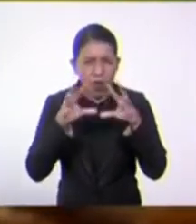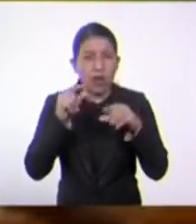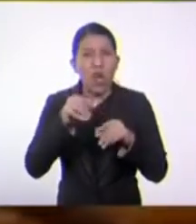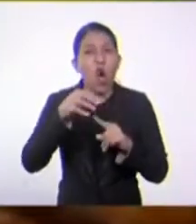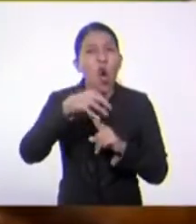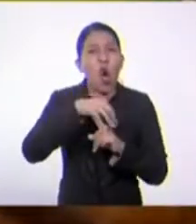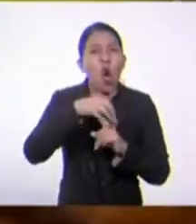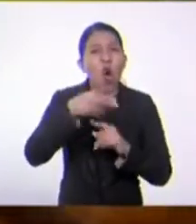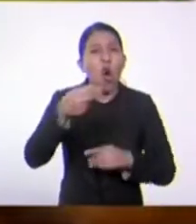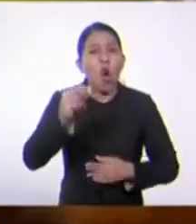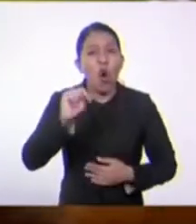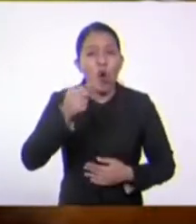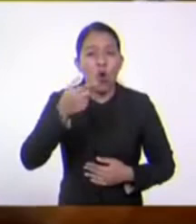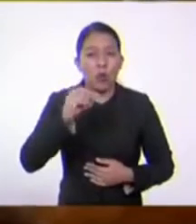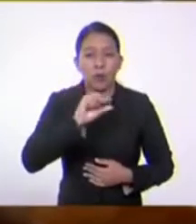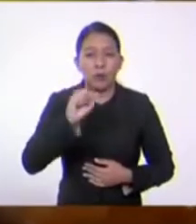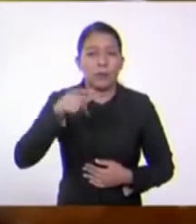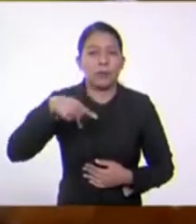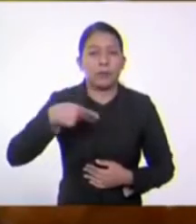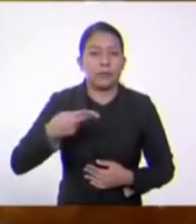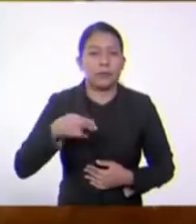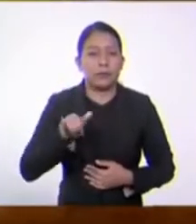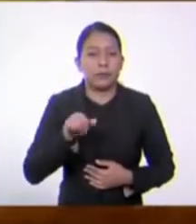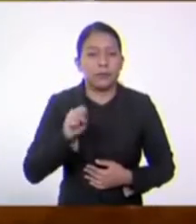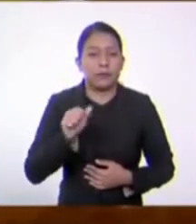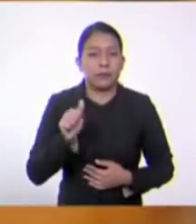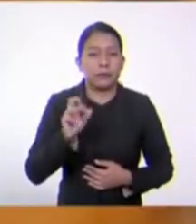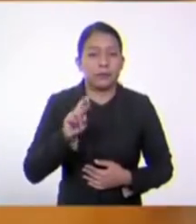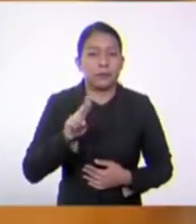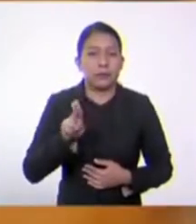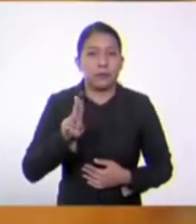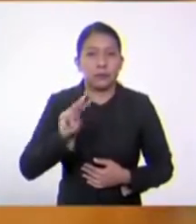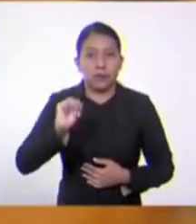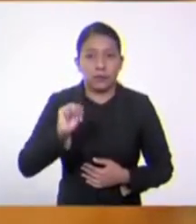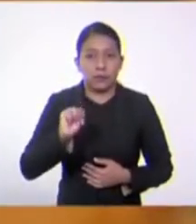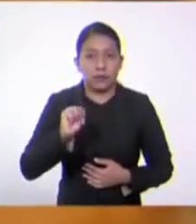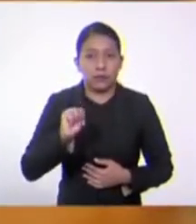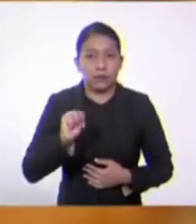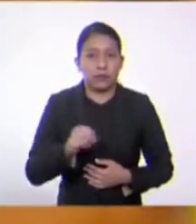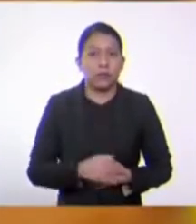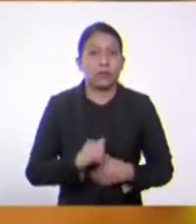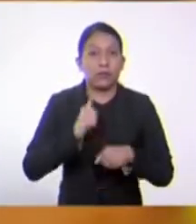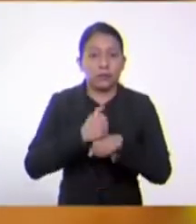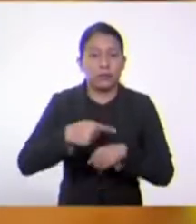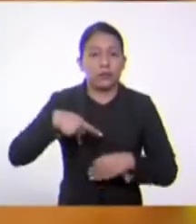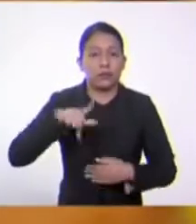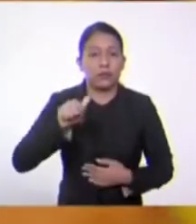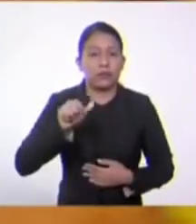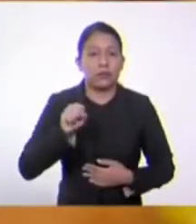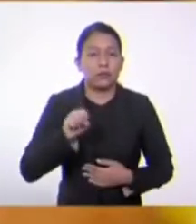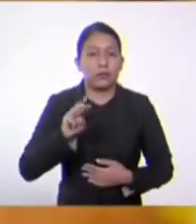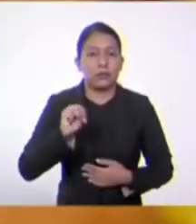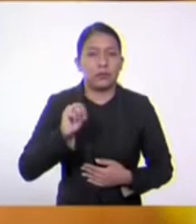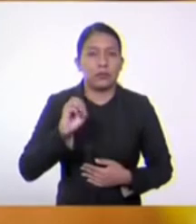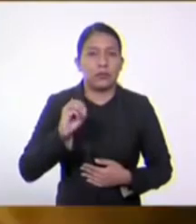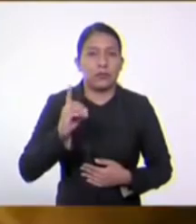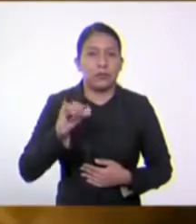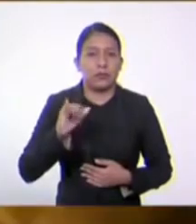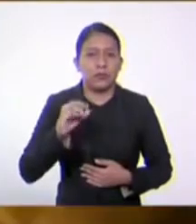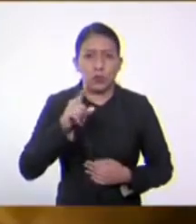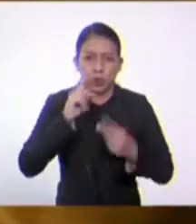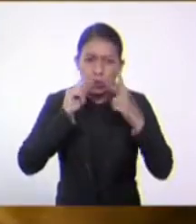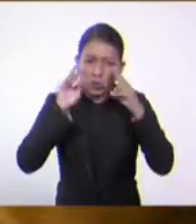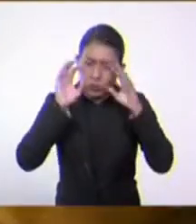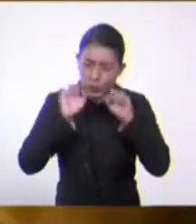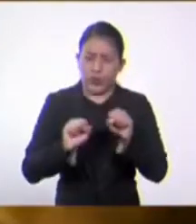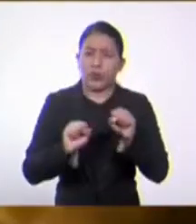Fisarum polycephalum, conocido comúnmente como plasmodio. Es un ser fascinante